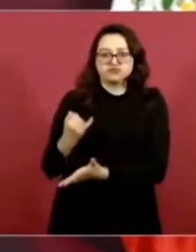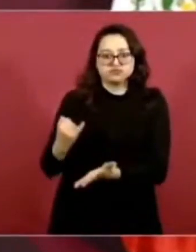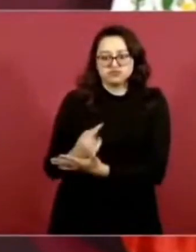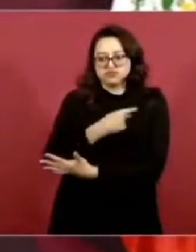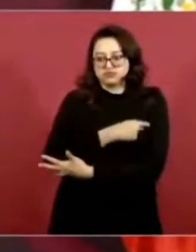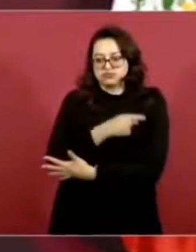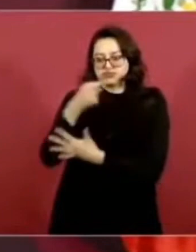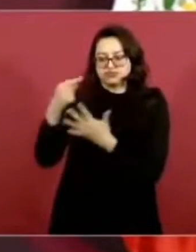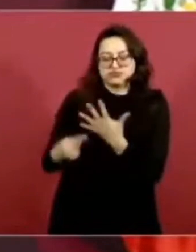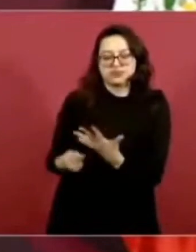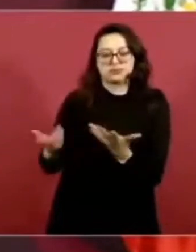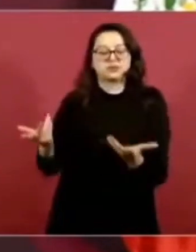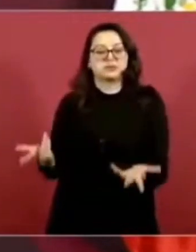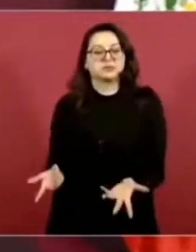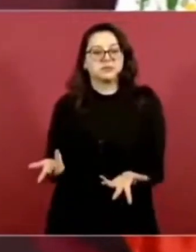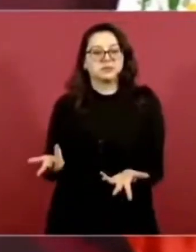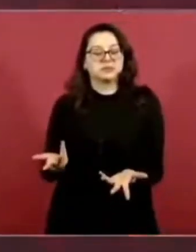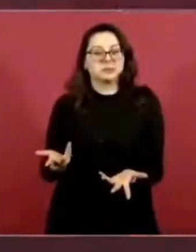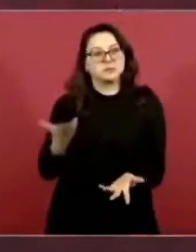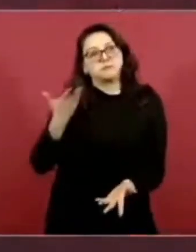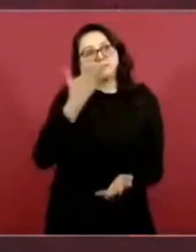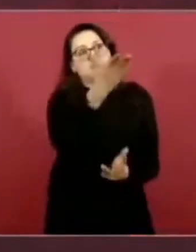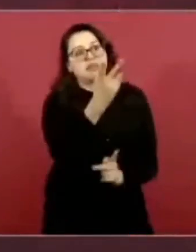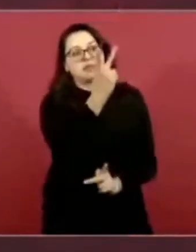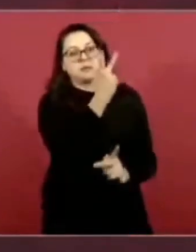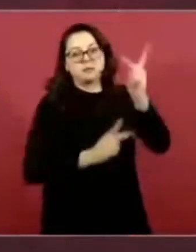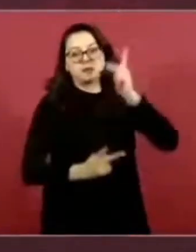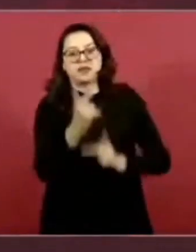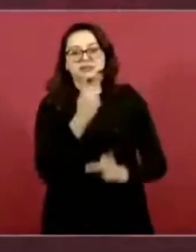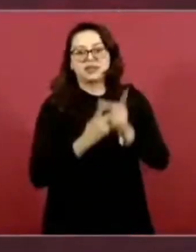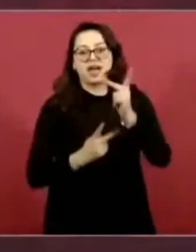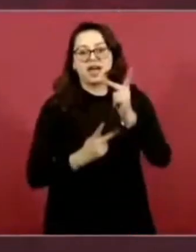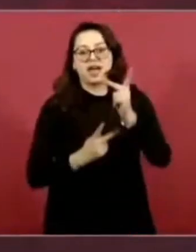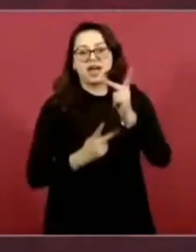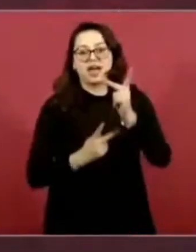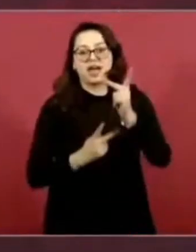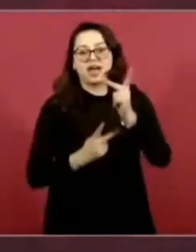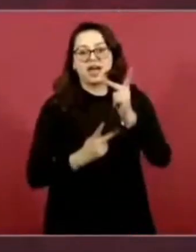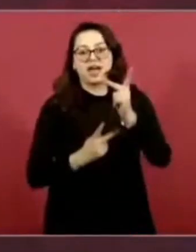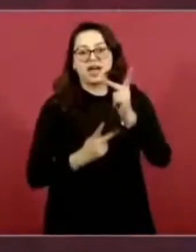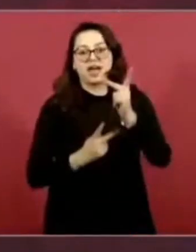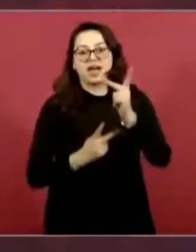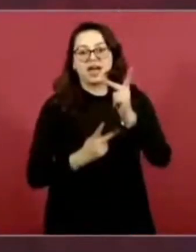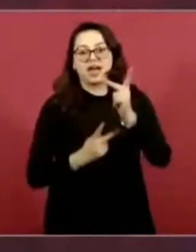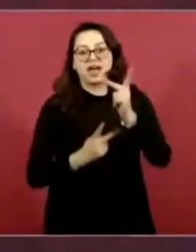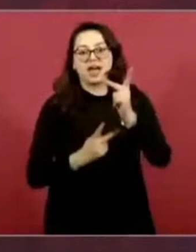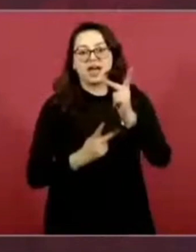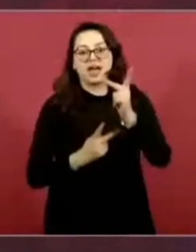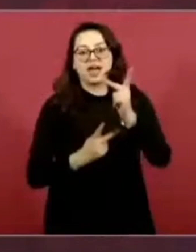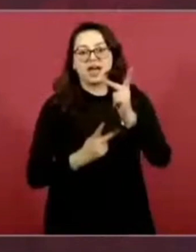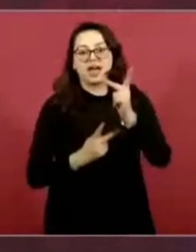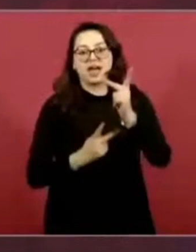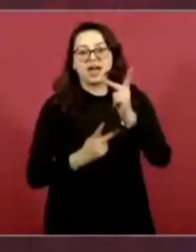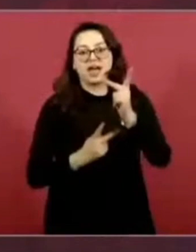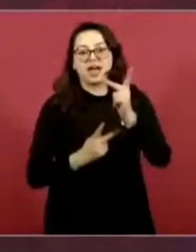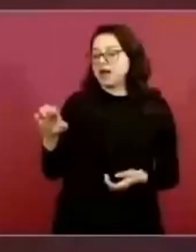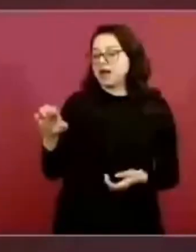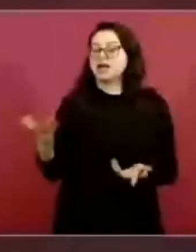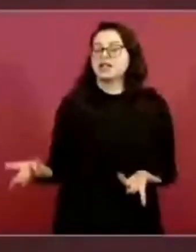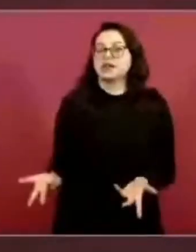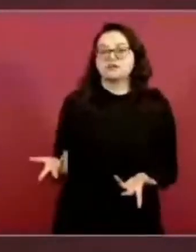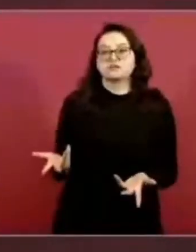Cuando a Macri, que era presidente, que me llama mucho la atención, por eso hablo de la